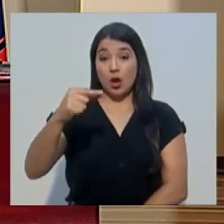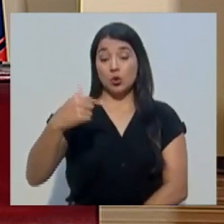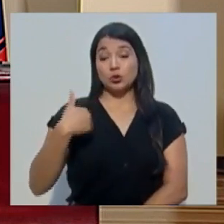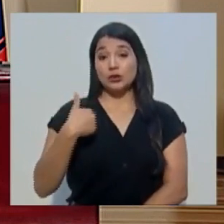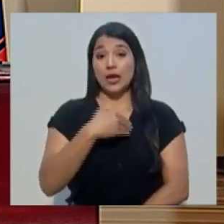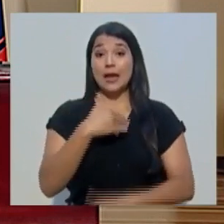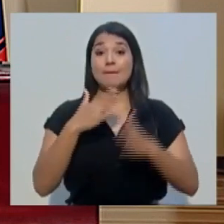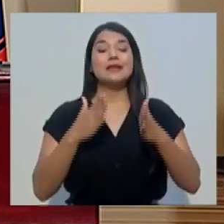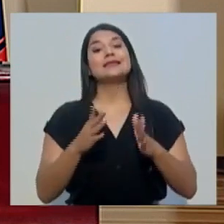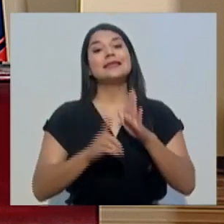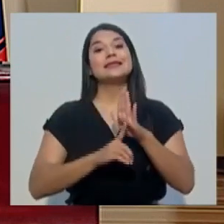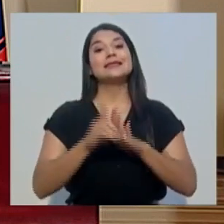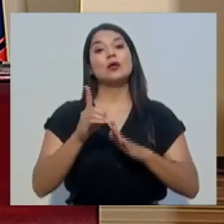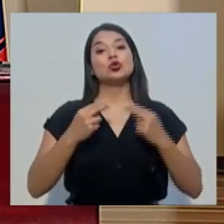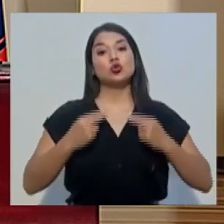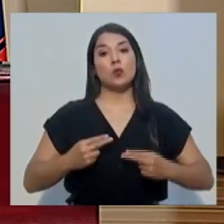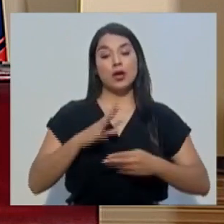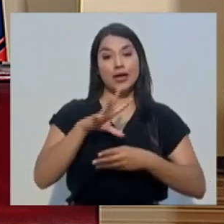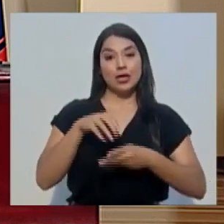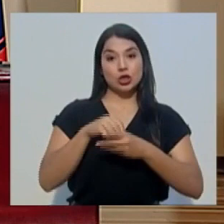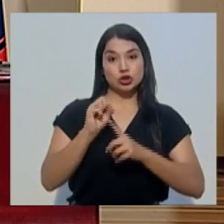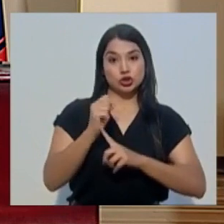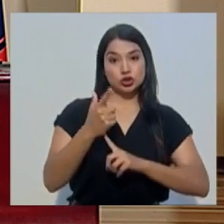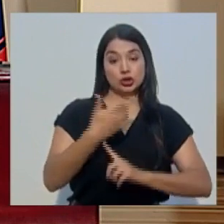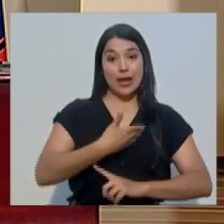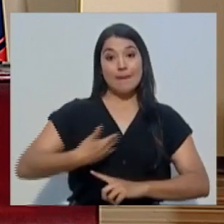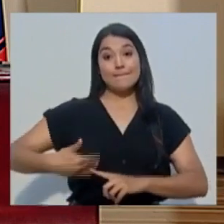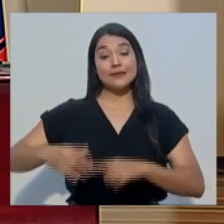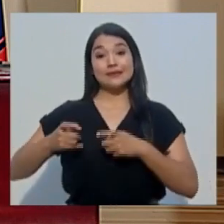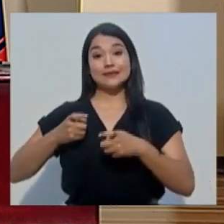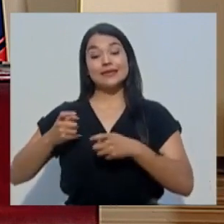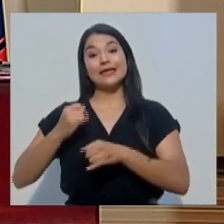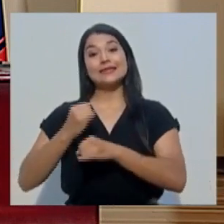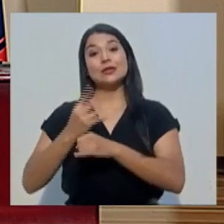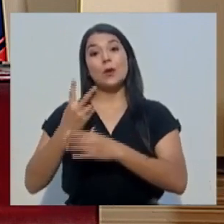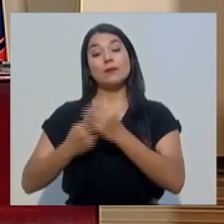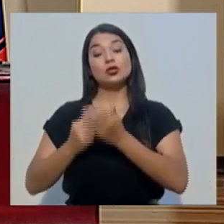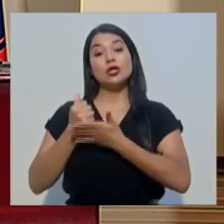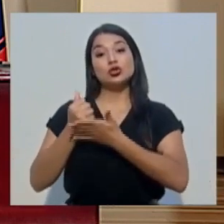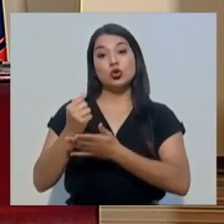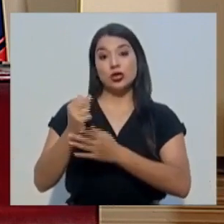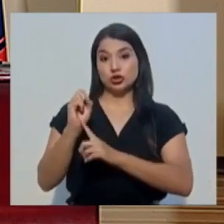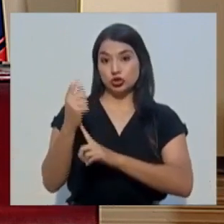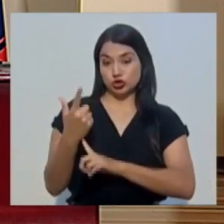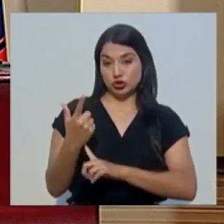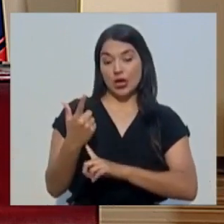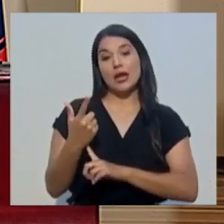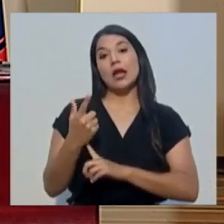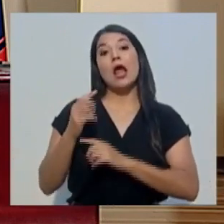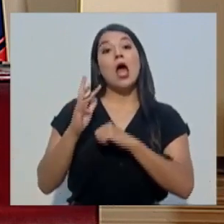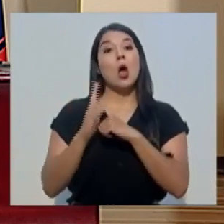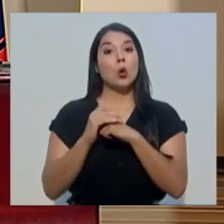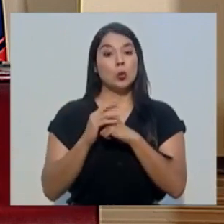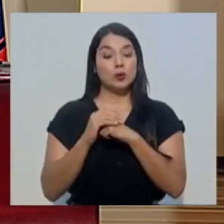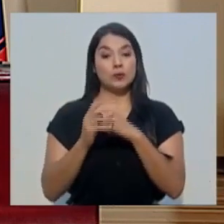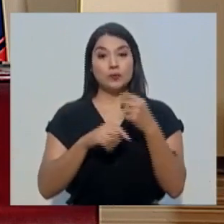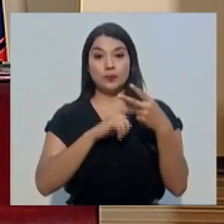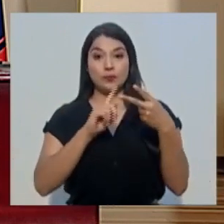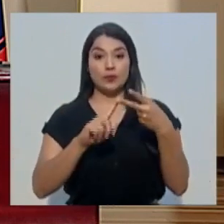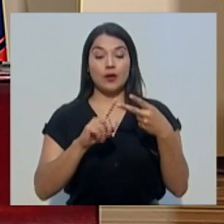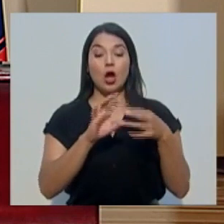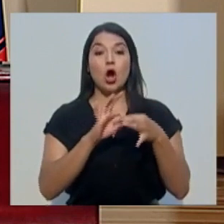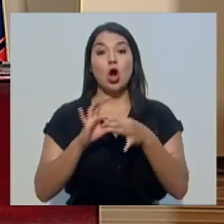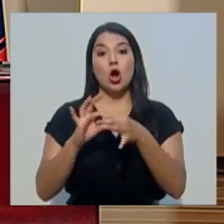ministro de Desarrollo Humano e Inclusión Social y presidente ejecutivo del Instituto Mixto de Ayuda Social, el señor Juan Luis Bermúdez